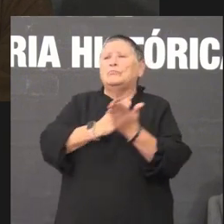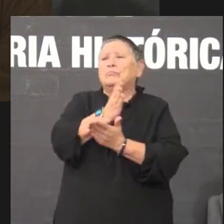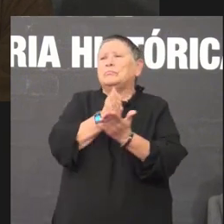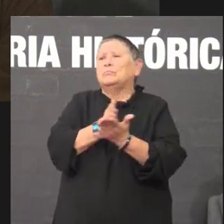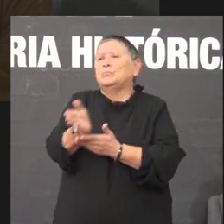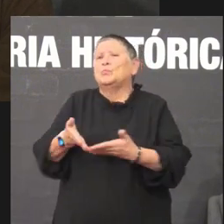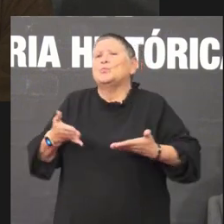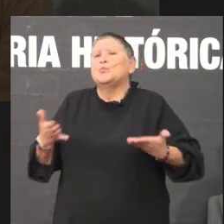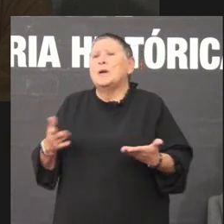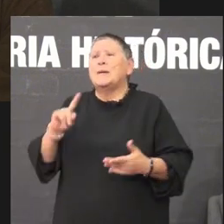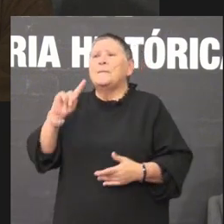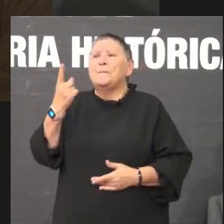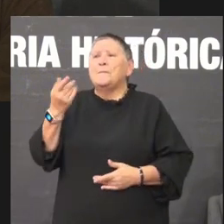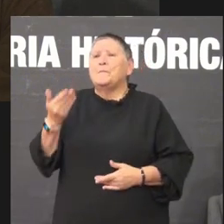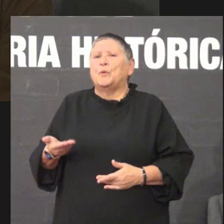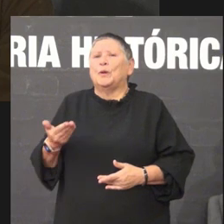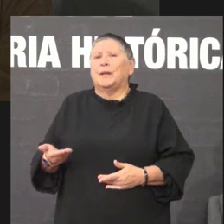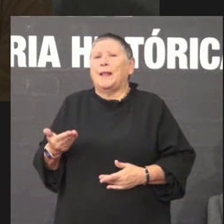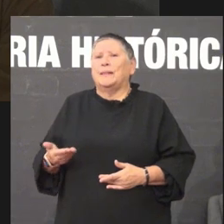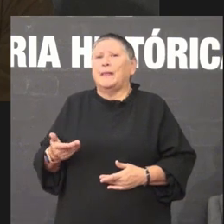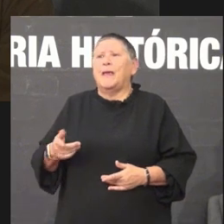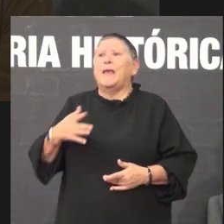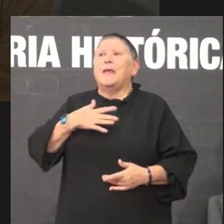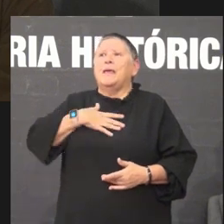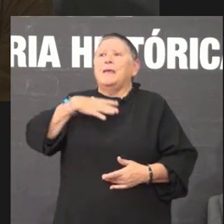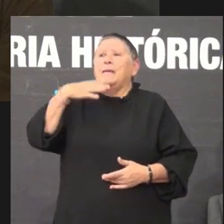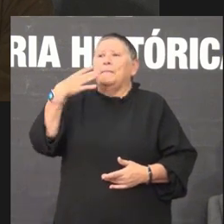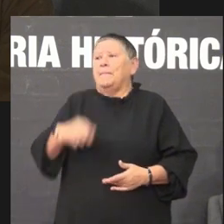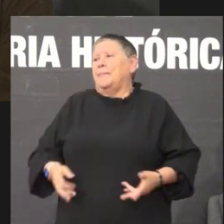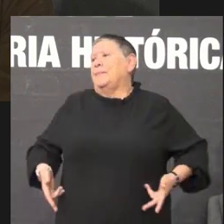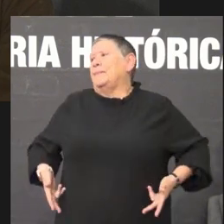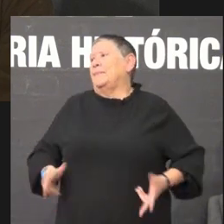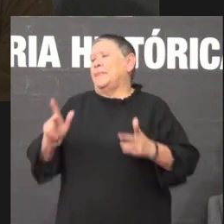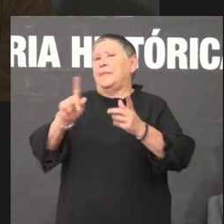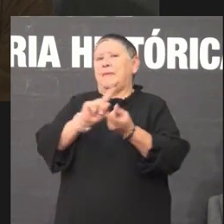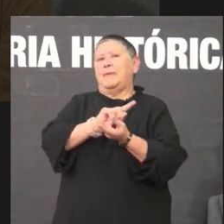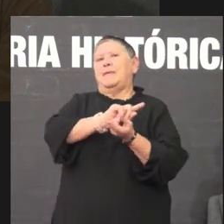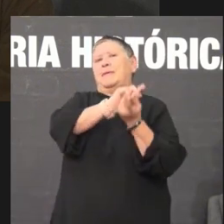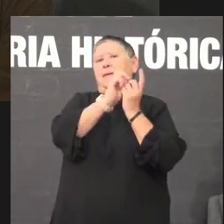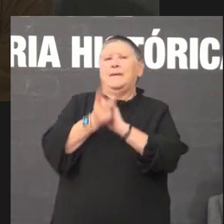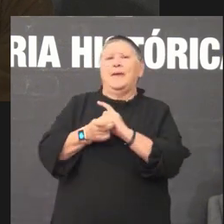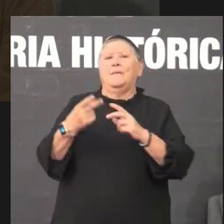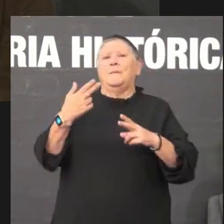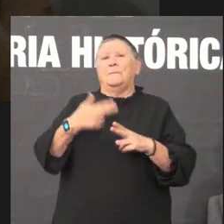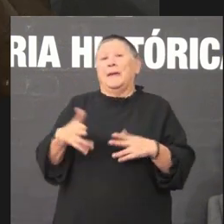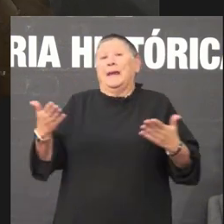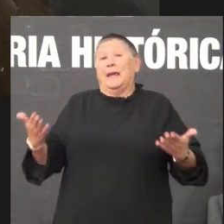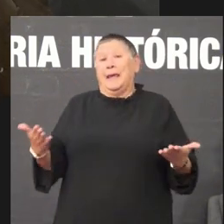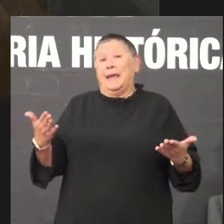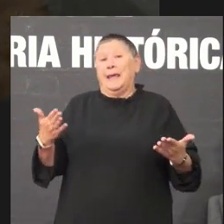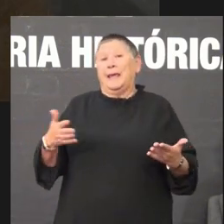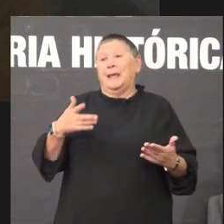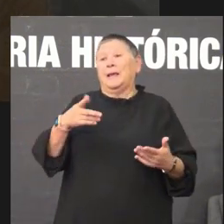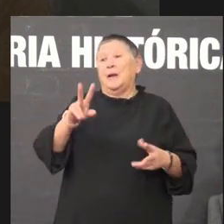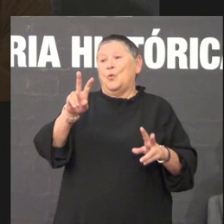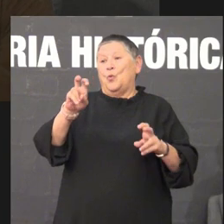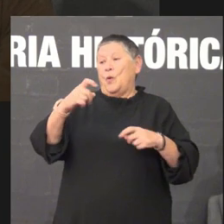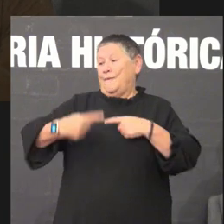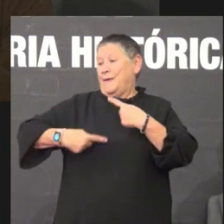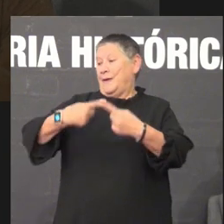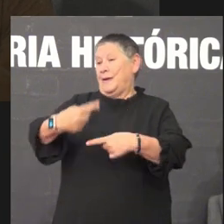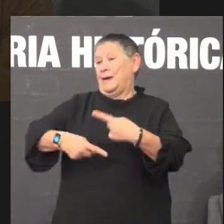que a primeira máis importante clave que permitiría que houber ese cambio para que bueno, pois as nova xeración realmente